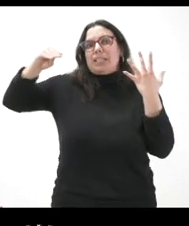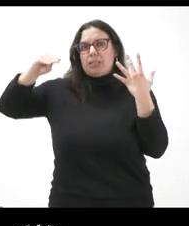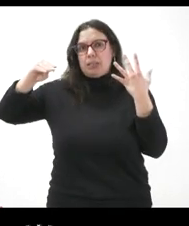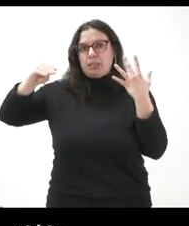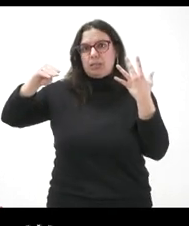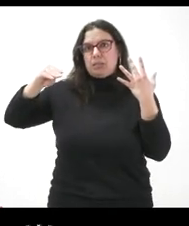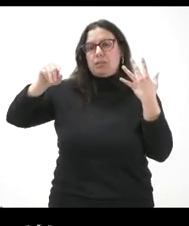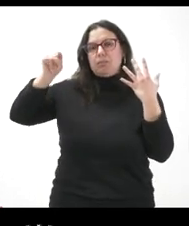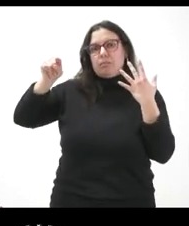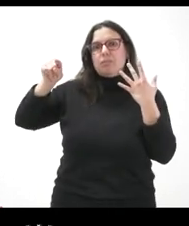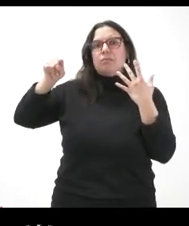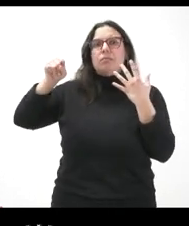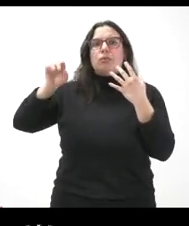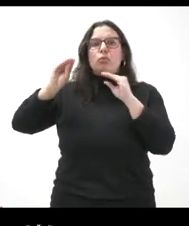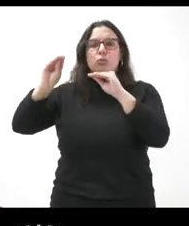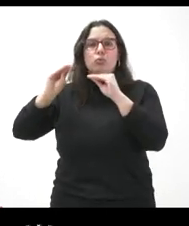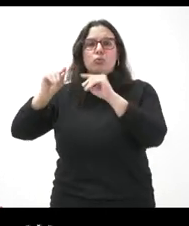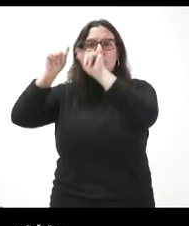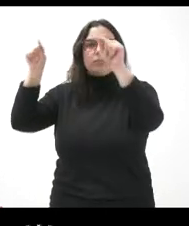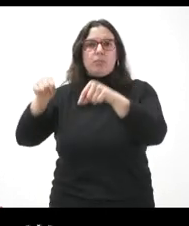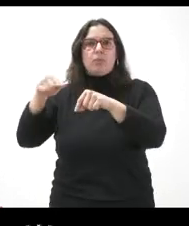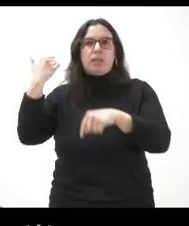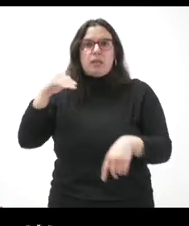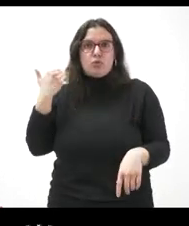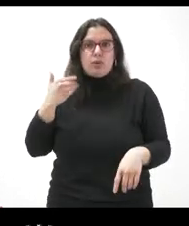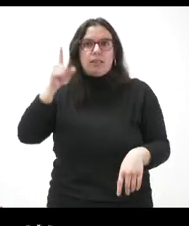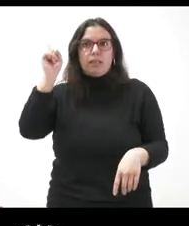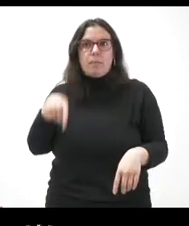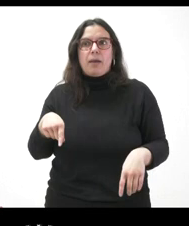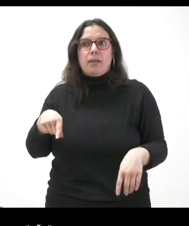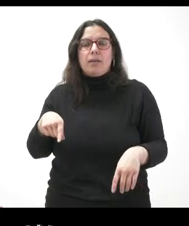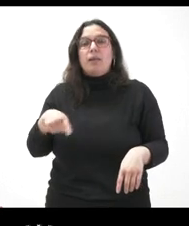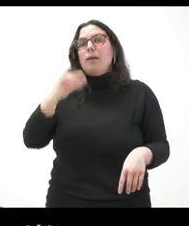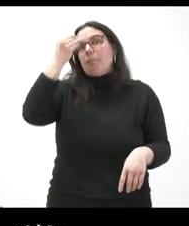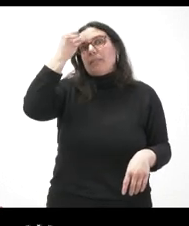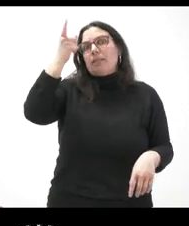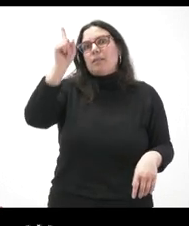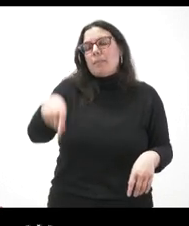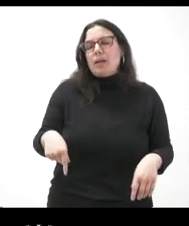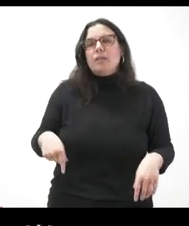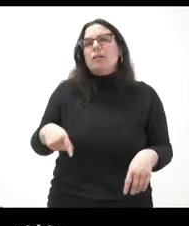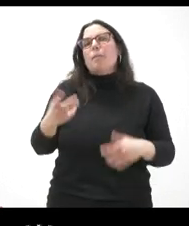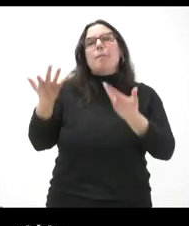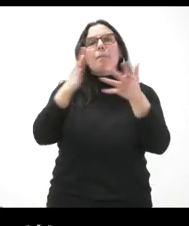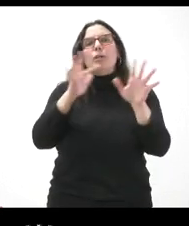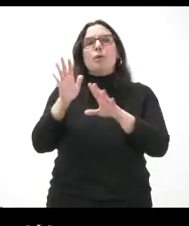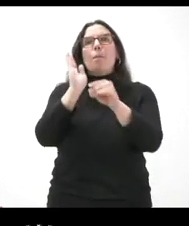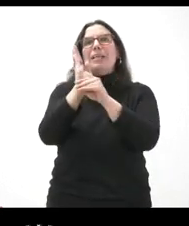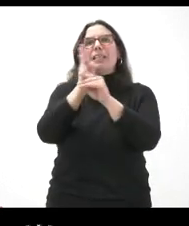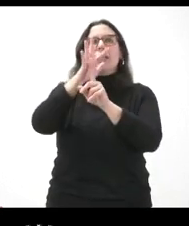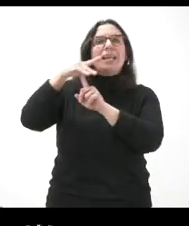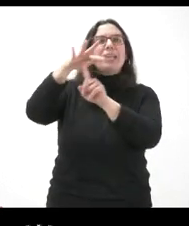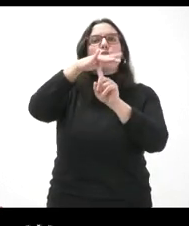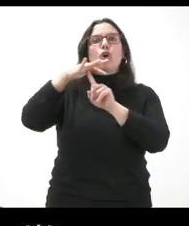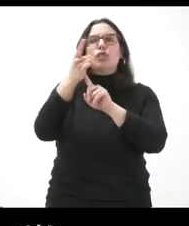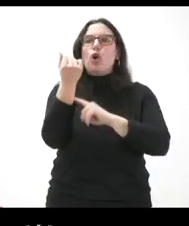servicio llegue a la provincia de Soria y para que nos podamos hacer una idea cuánto cuesta mantener un helicóptero de